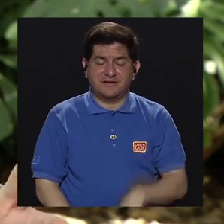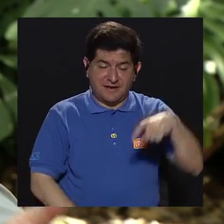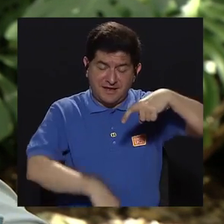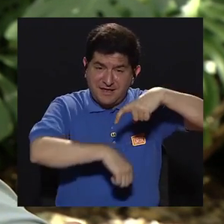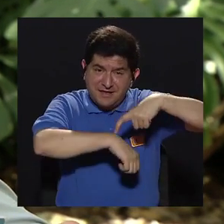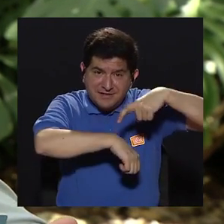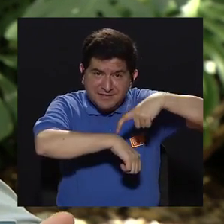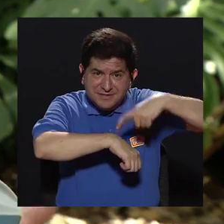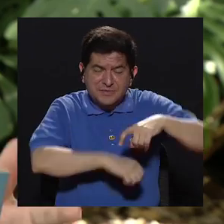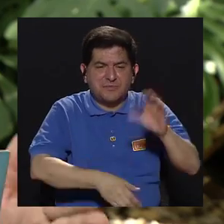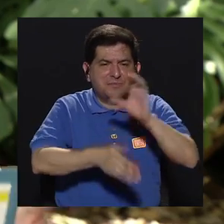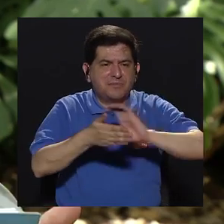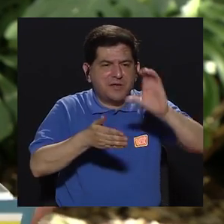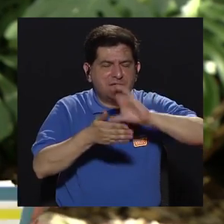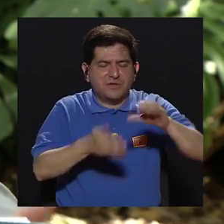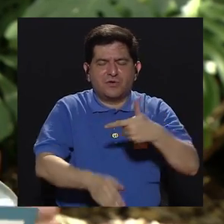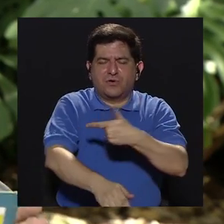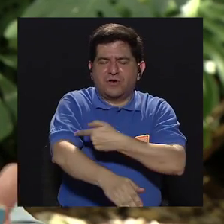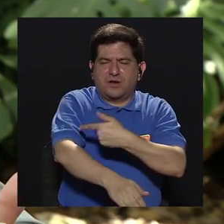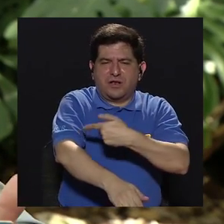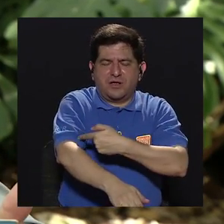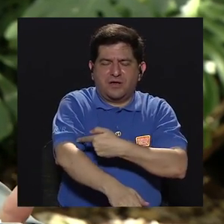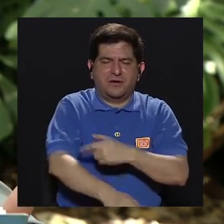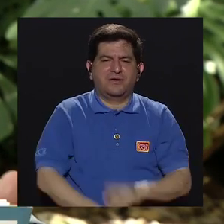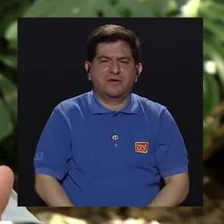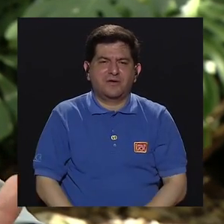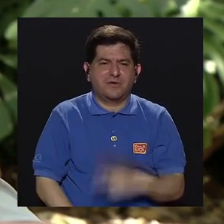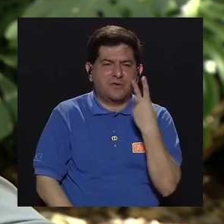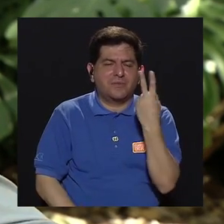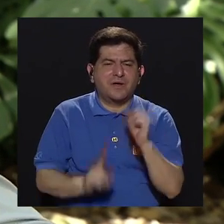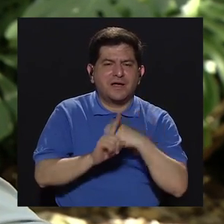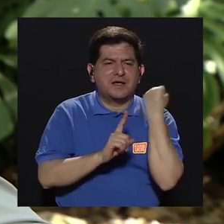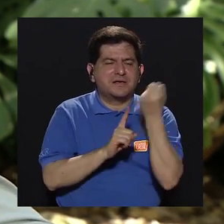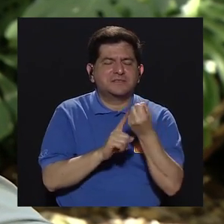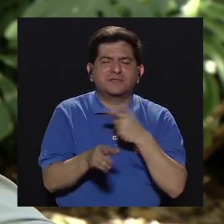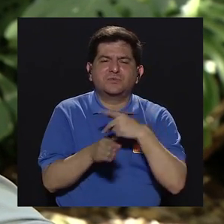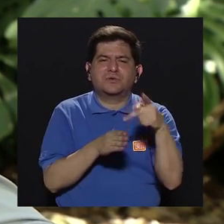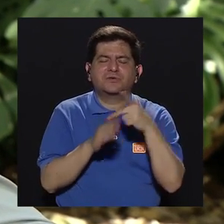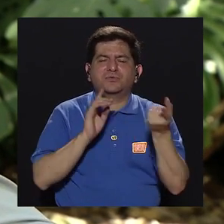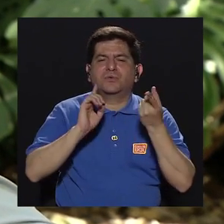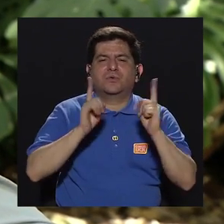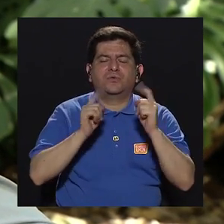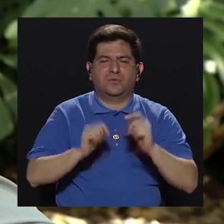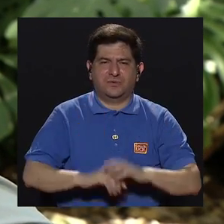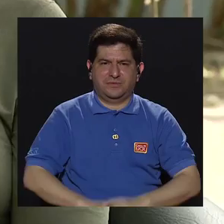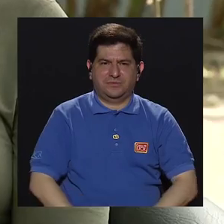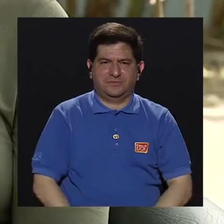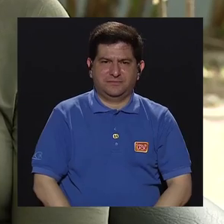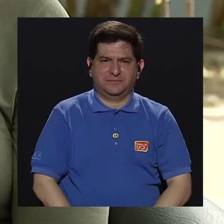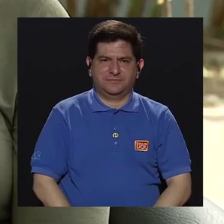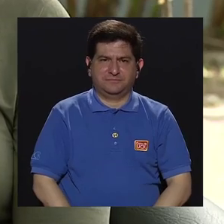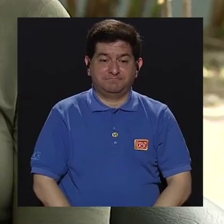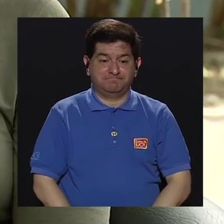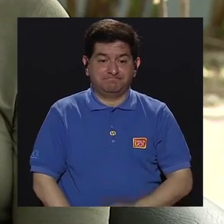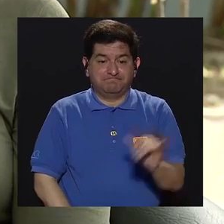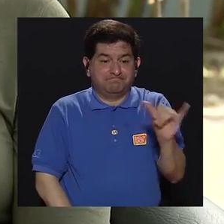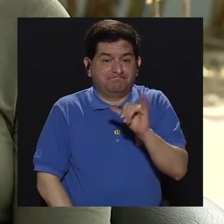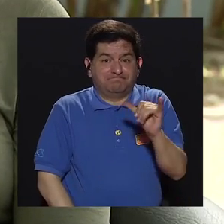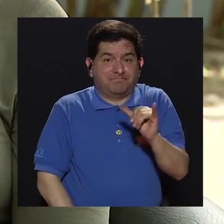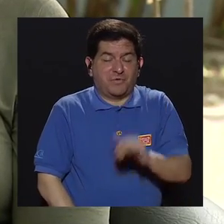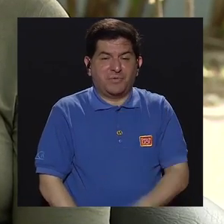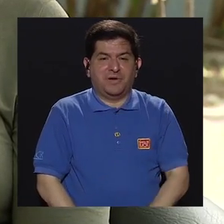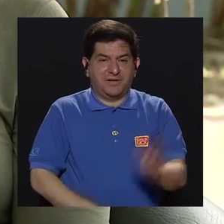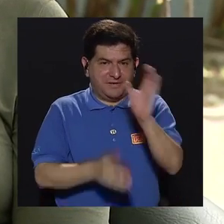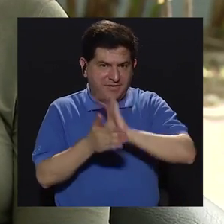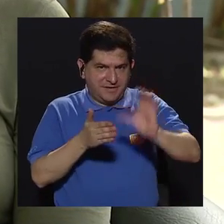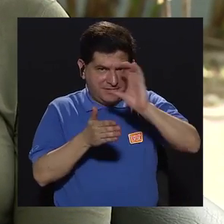viendo en este momento el colegio de enfermeros y enfermeras, ¿verdad?, el futuro de la profesión. Bueno, igual el